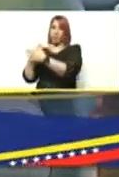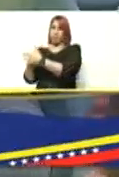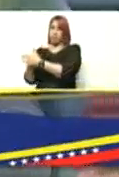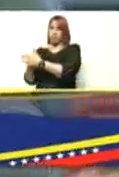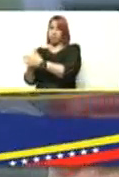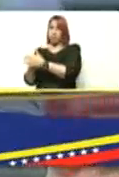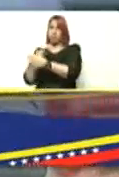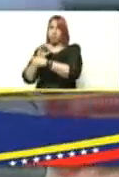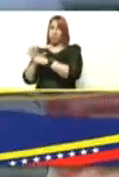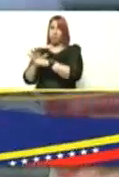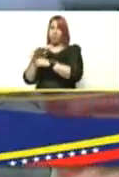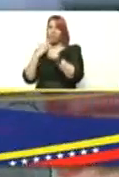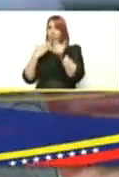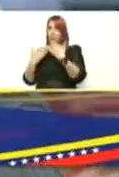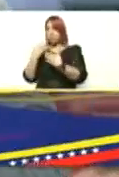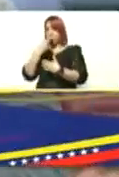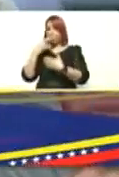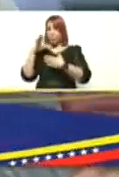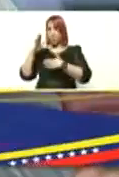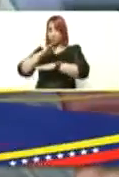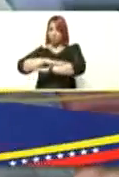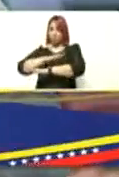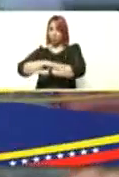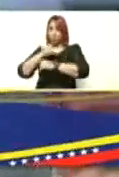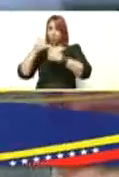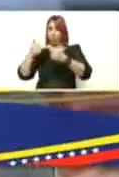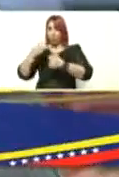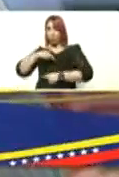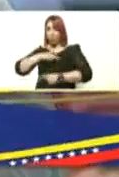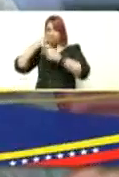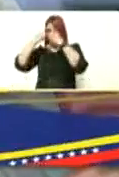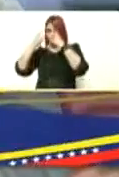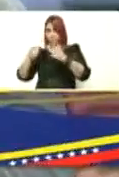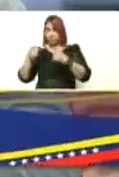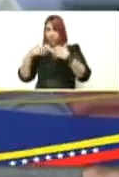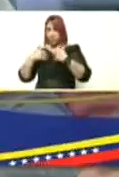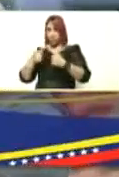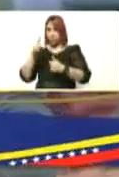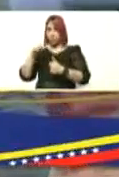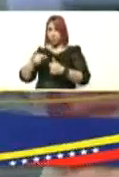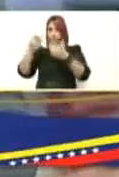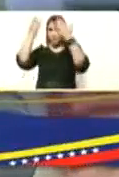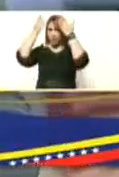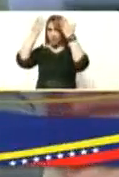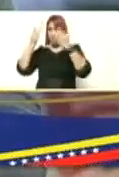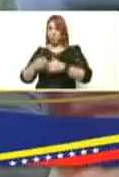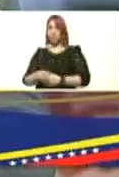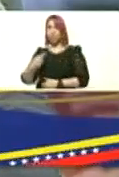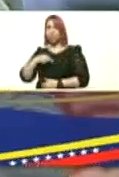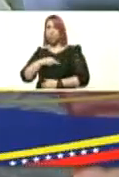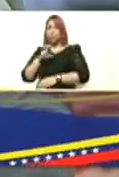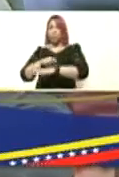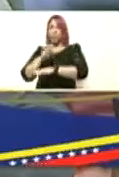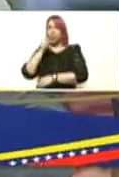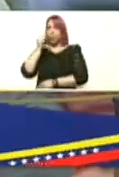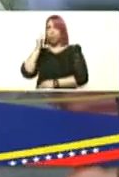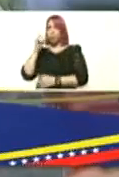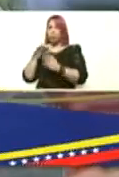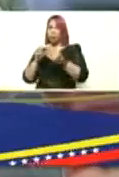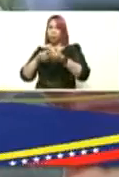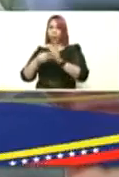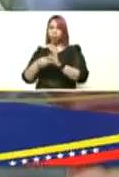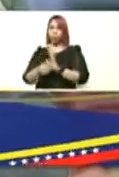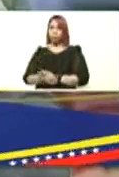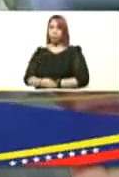-19 todo esto gracias al compromiso y la disciplina de nuestros profesionales de salud a nuestras enfermeras a nuestros médicos a todo lo que es